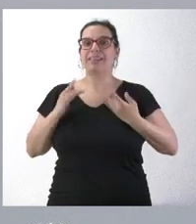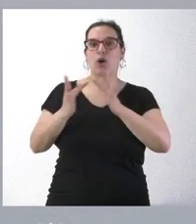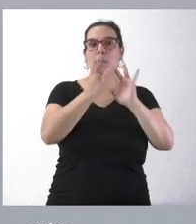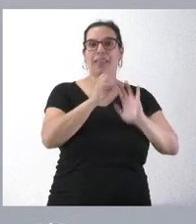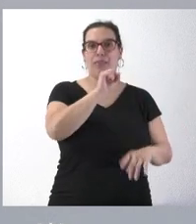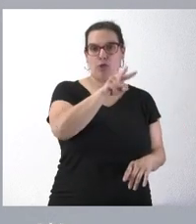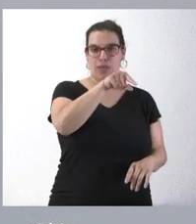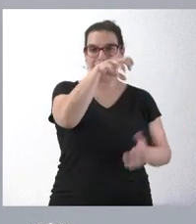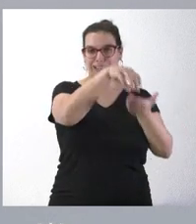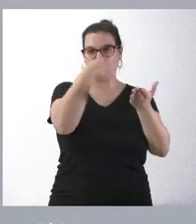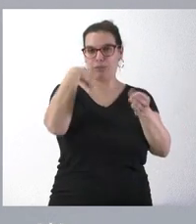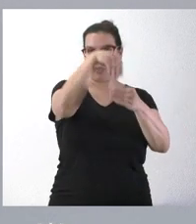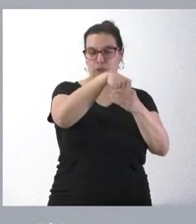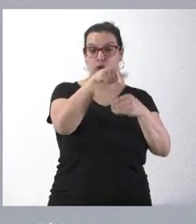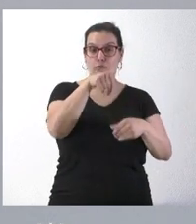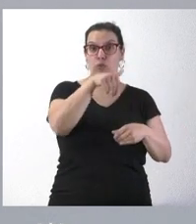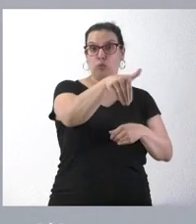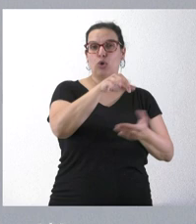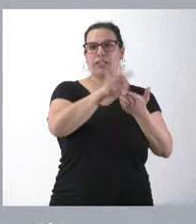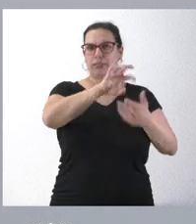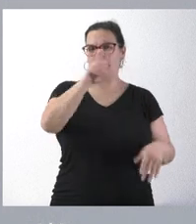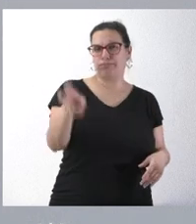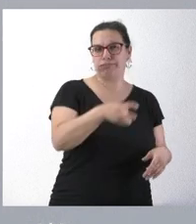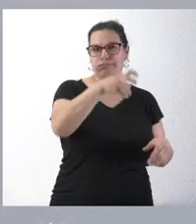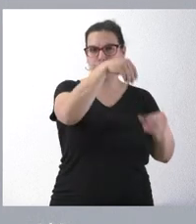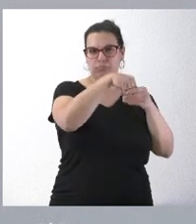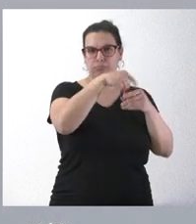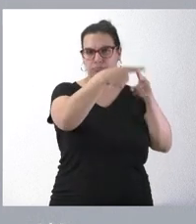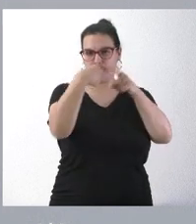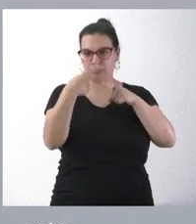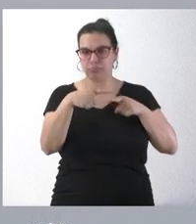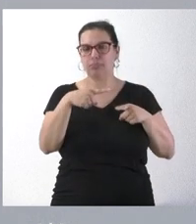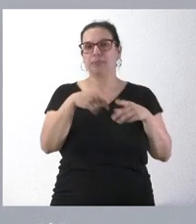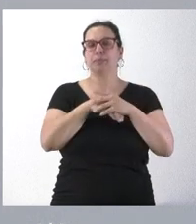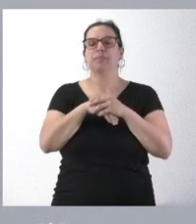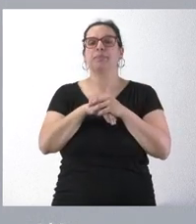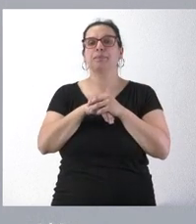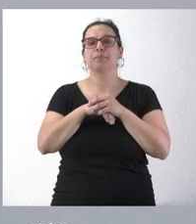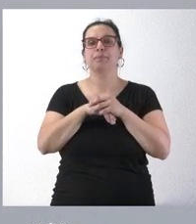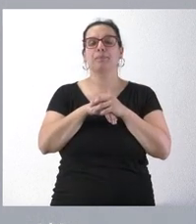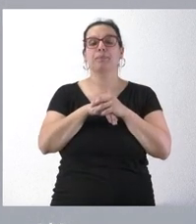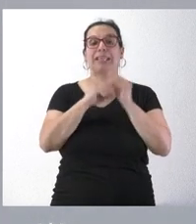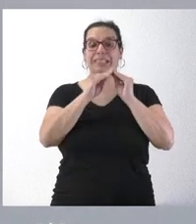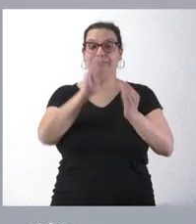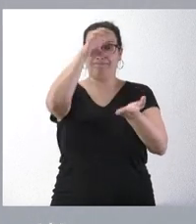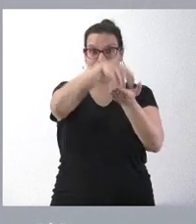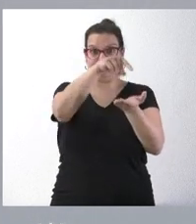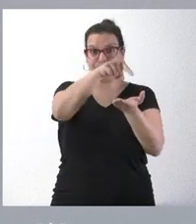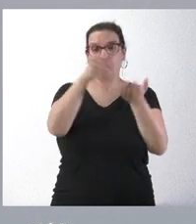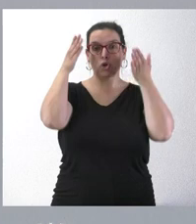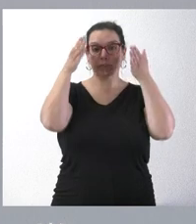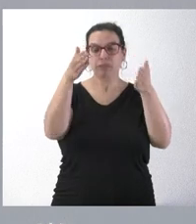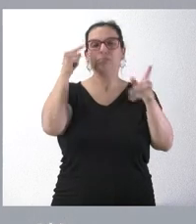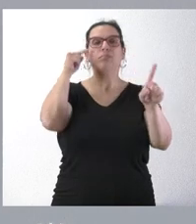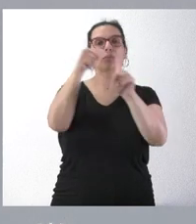este centro de Zamora. Es un futuro centro multiservicio en esta localidad y las instalaciones destinadas a los cuidados de larga